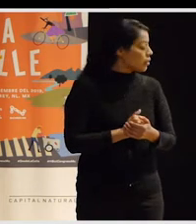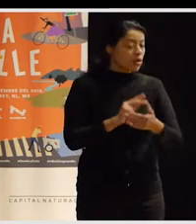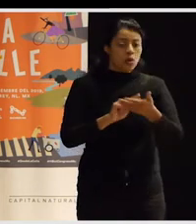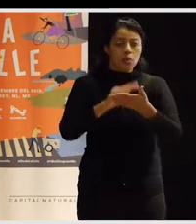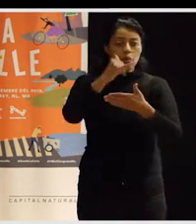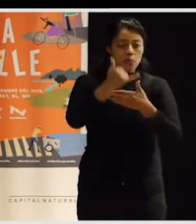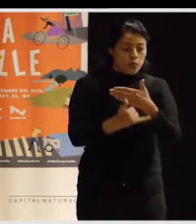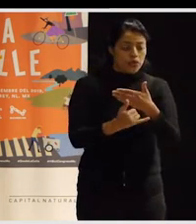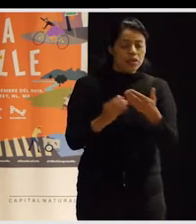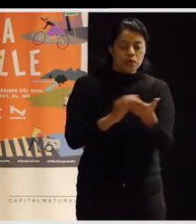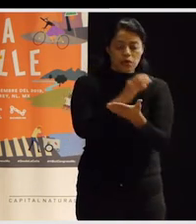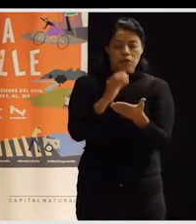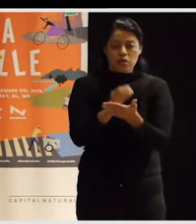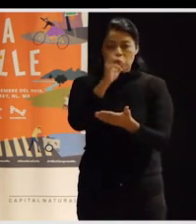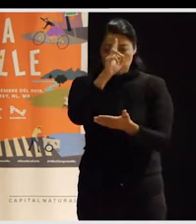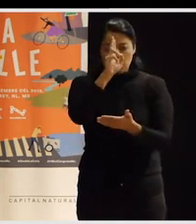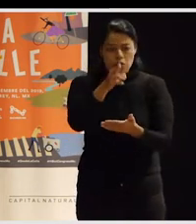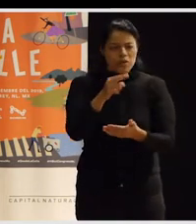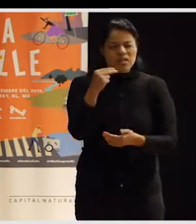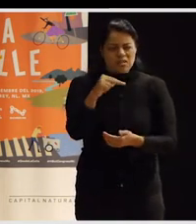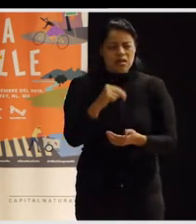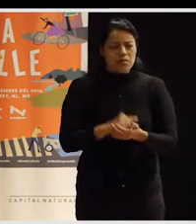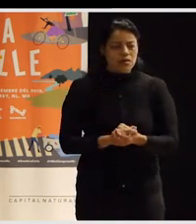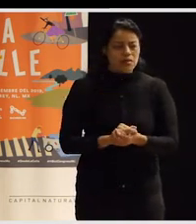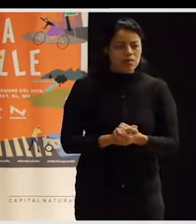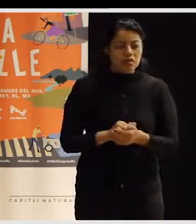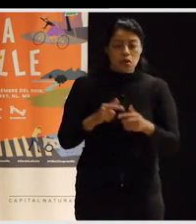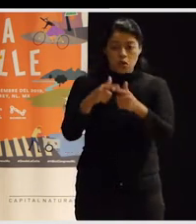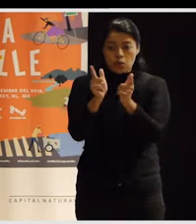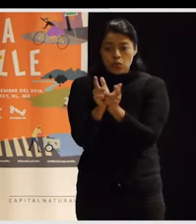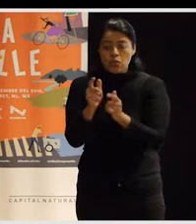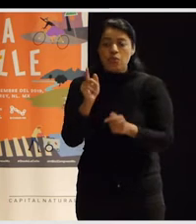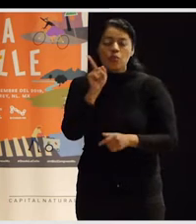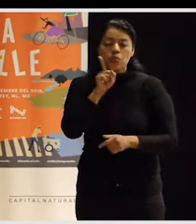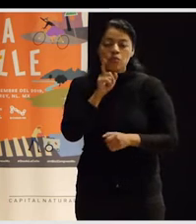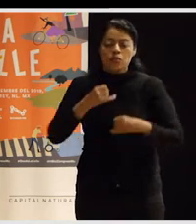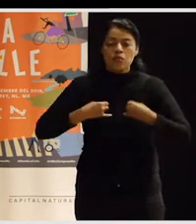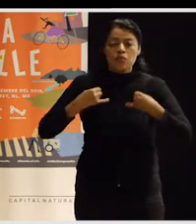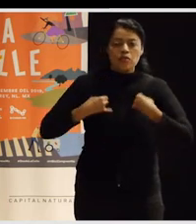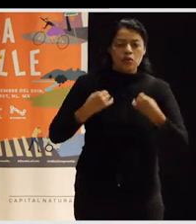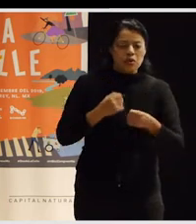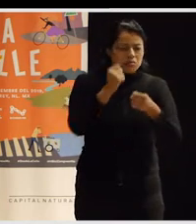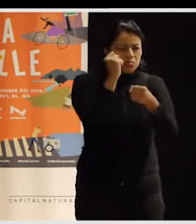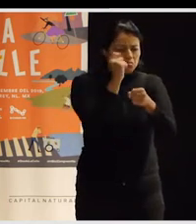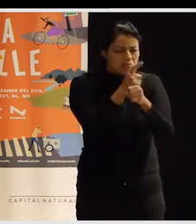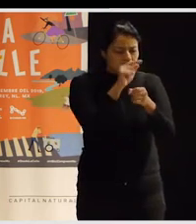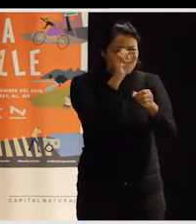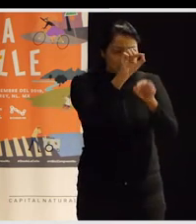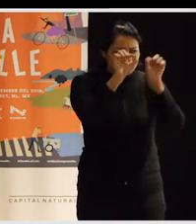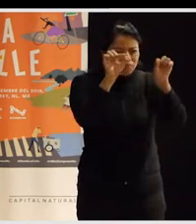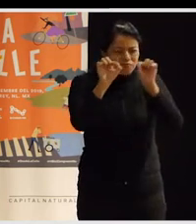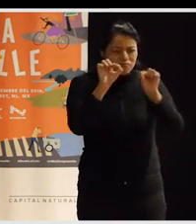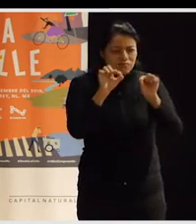de mapa de la ciudad prohibida. Como he dicho, empezaron un grupo de chicas jóvenes, adolescentes, identificaron los puntos, pero luego esto fue también